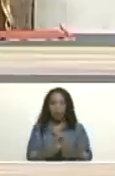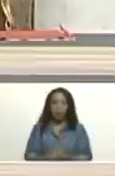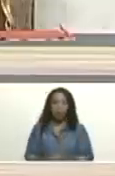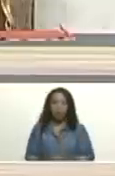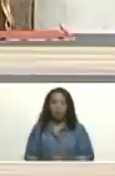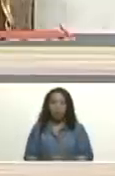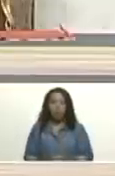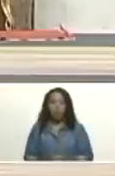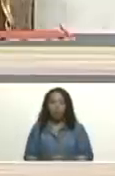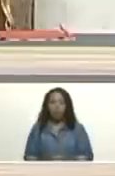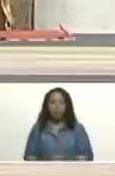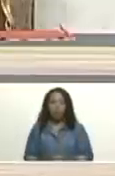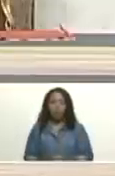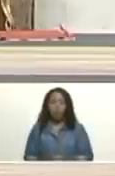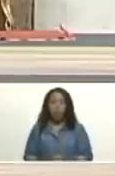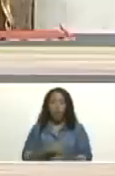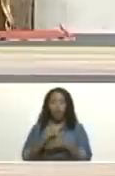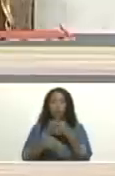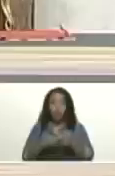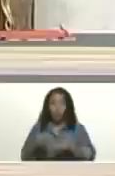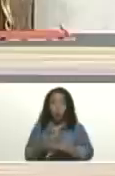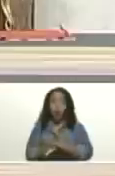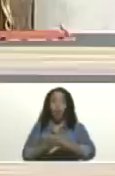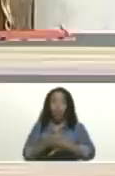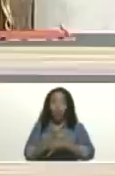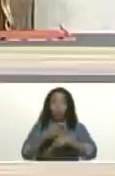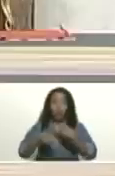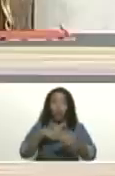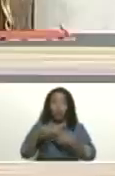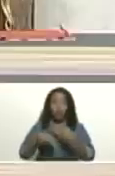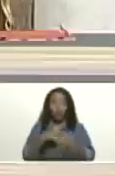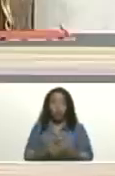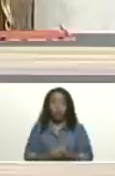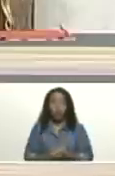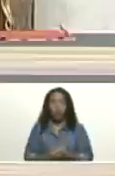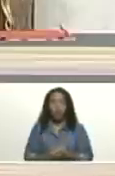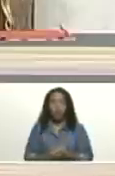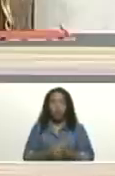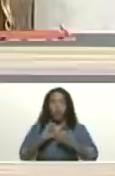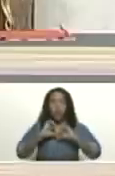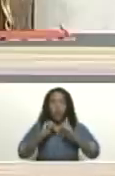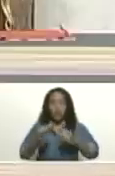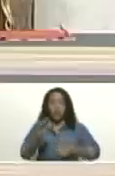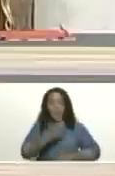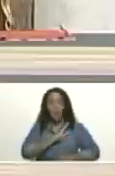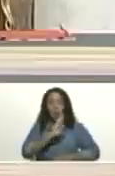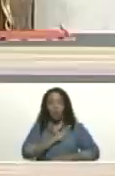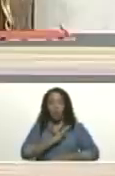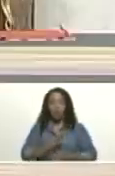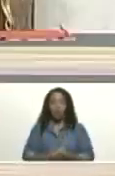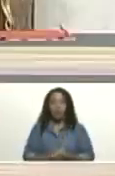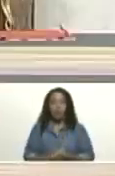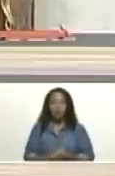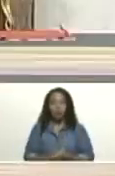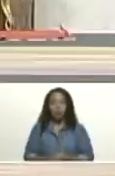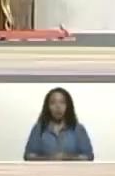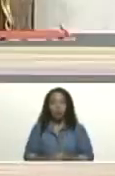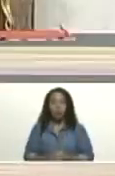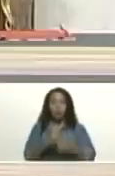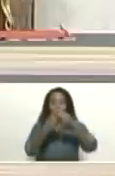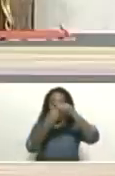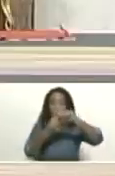Y lo está haciendo el gobierno revolucionario. Por iniciativa propia, sin cálculo